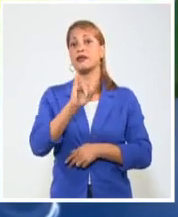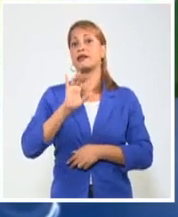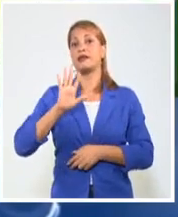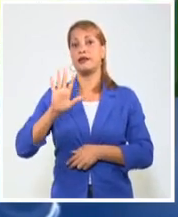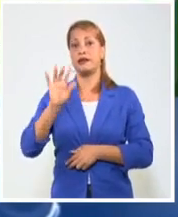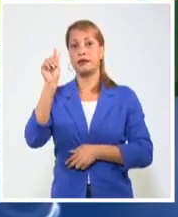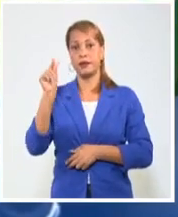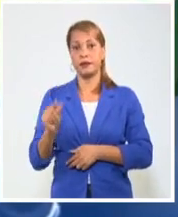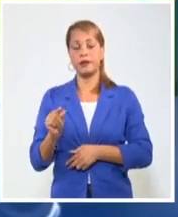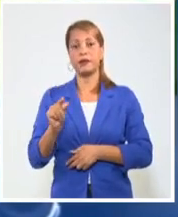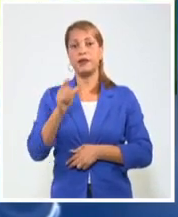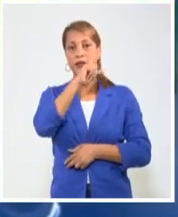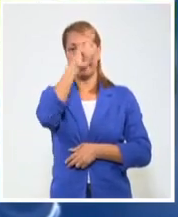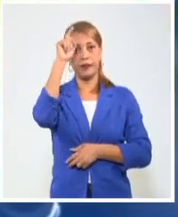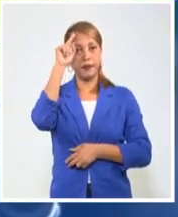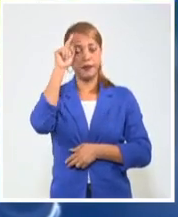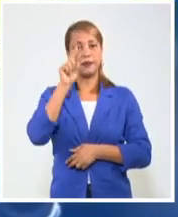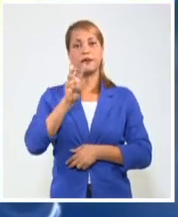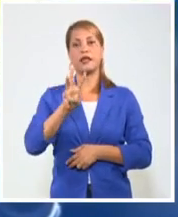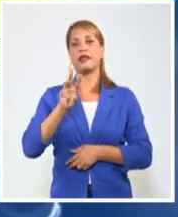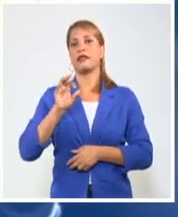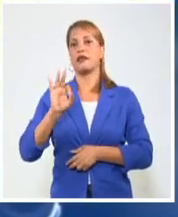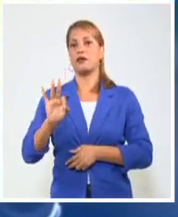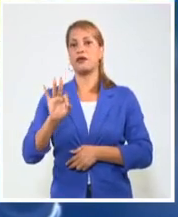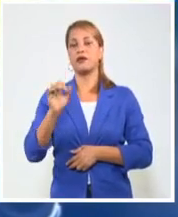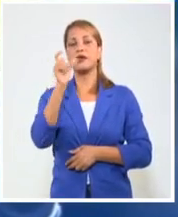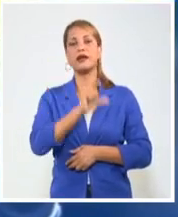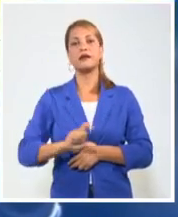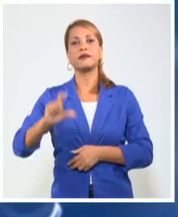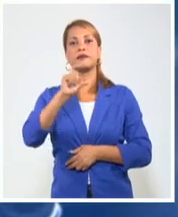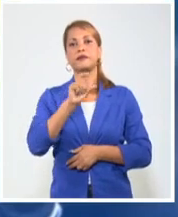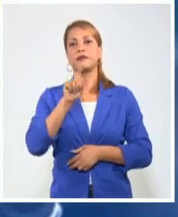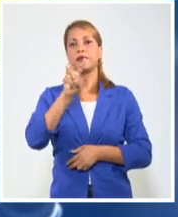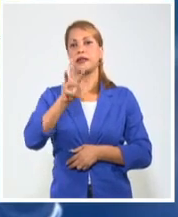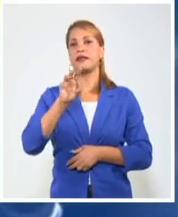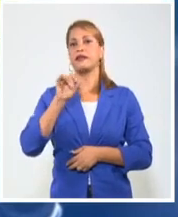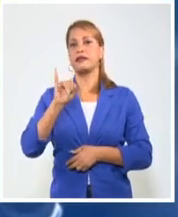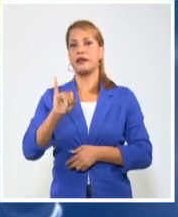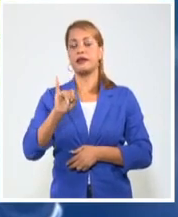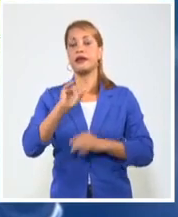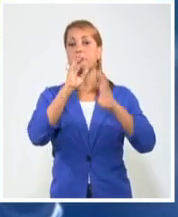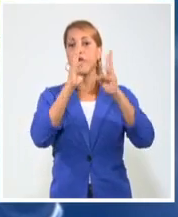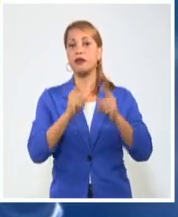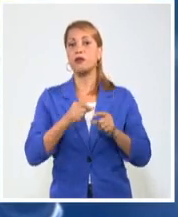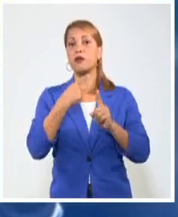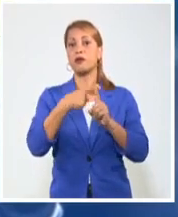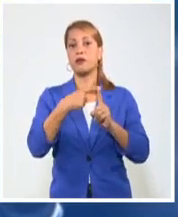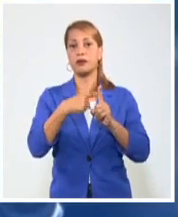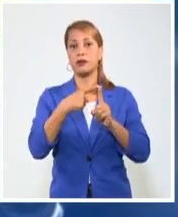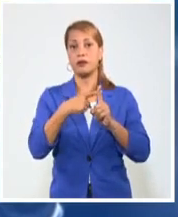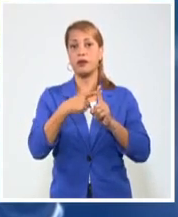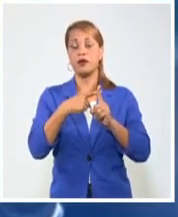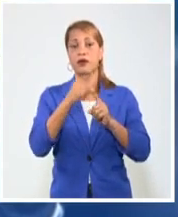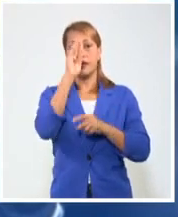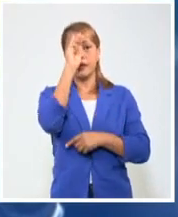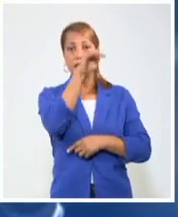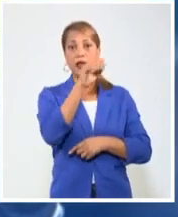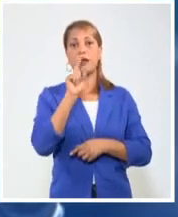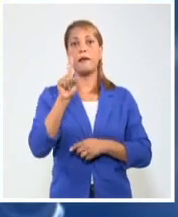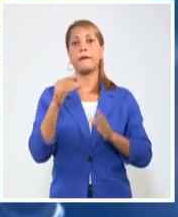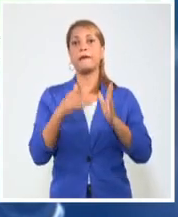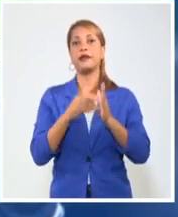pacientes, Santispiritus con 38 y Camagüey con 36. El número de casos activos en el país es 1